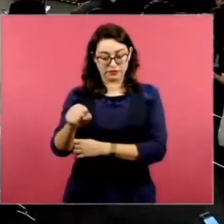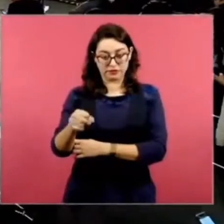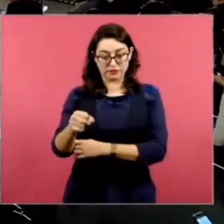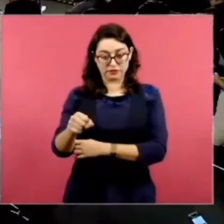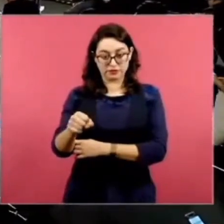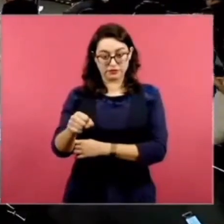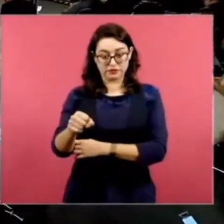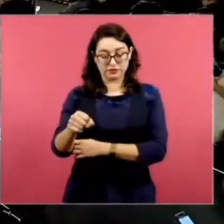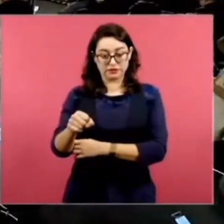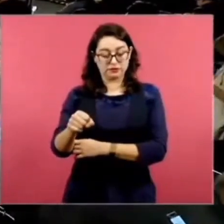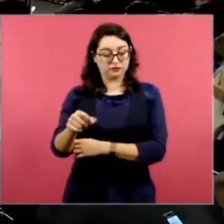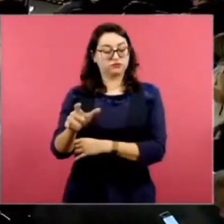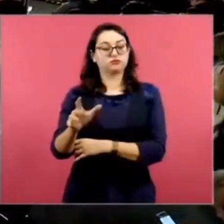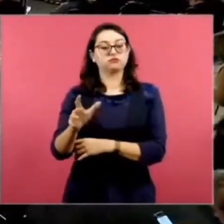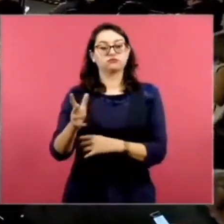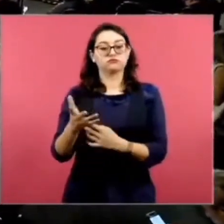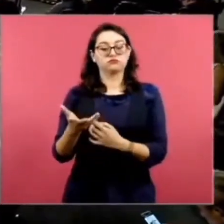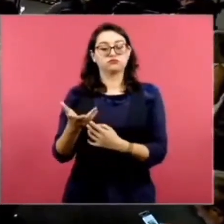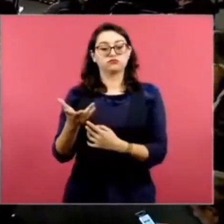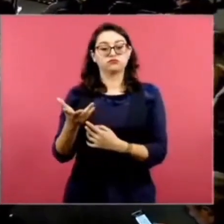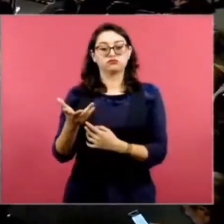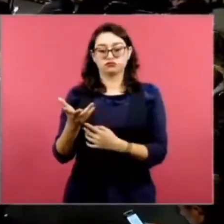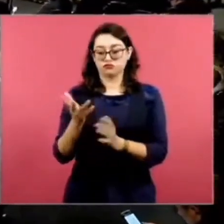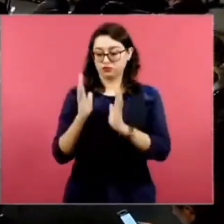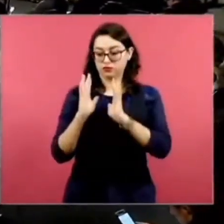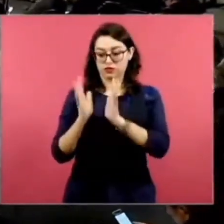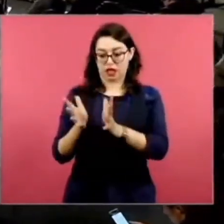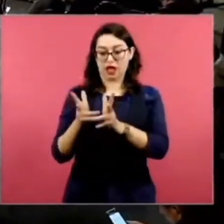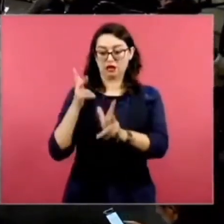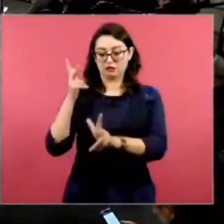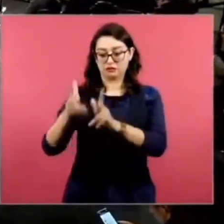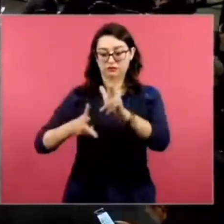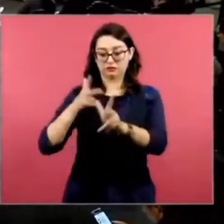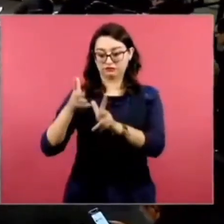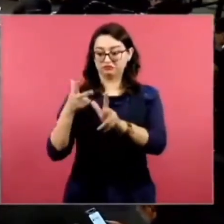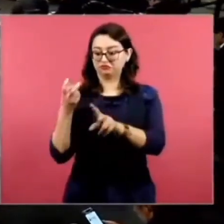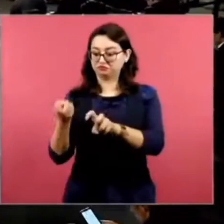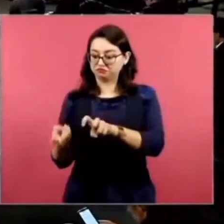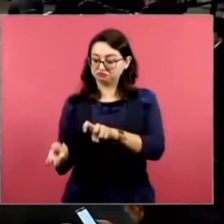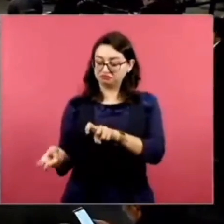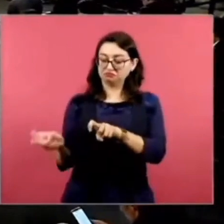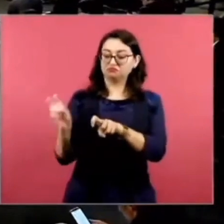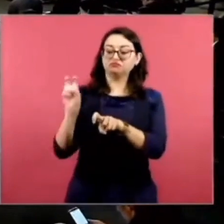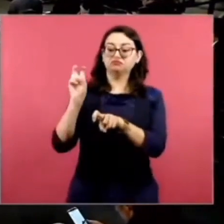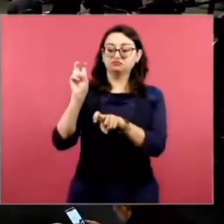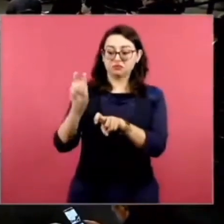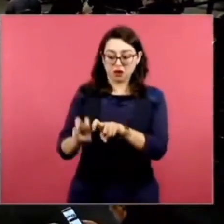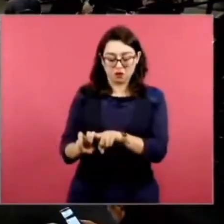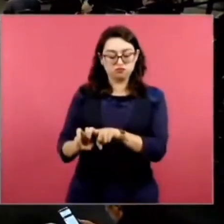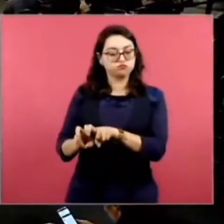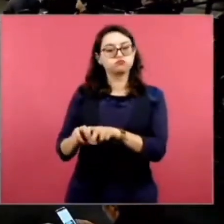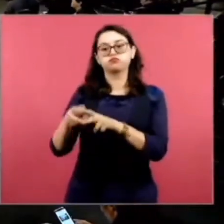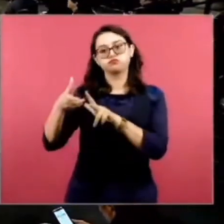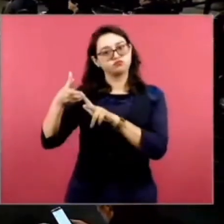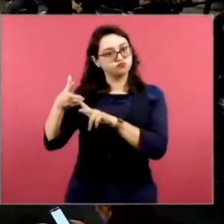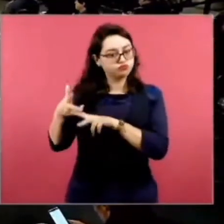tomemos un tren de pasajeros en